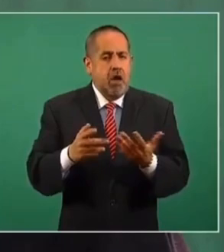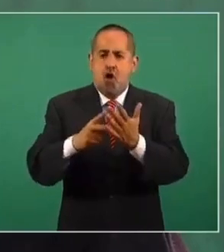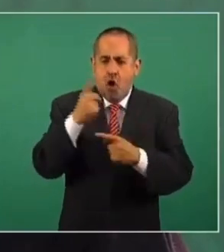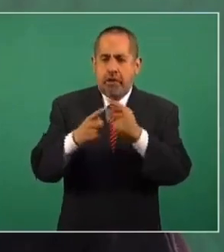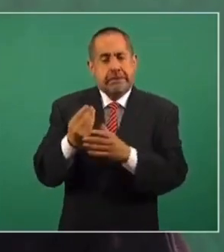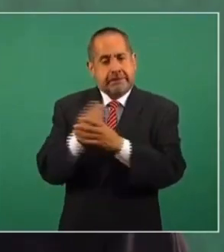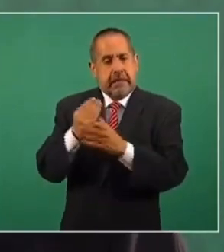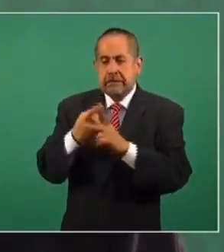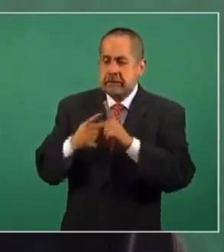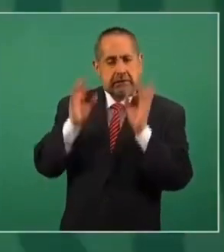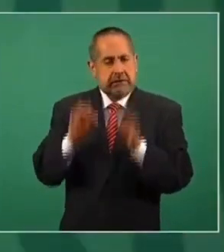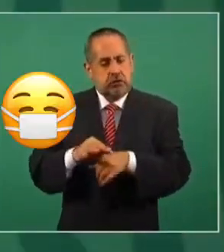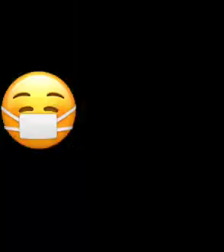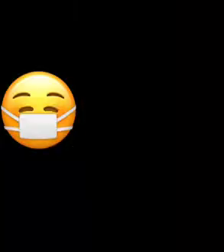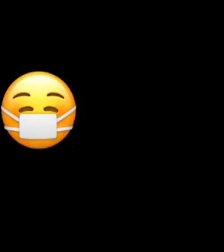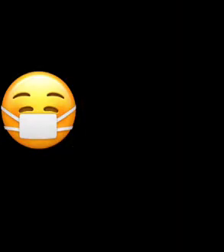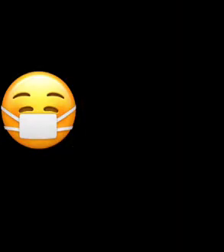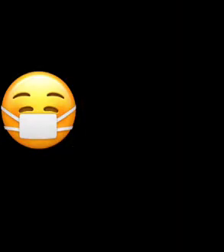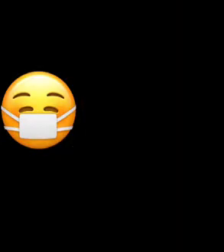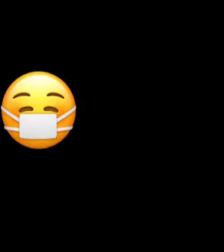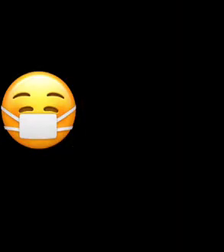regrese a clases de manera presencial. Gracias. Gracias. Gracias. Gracias. Gracias.